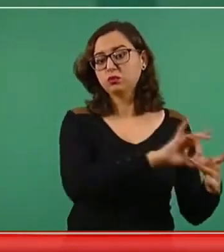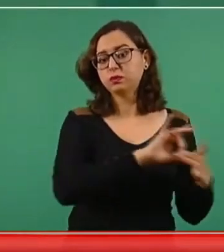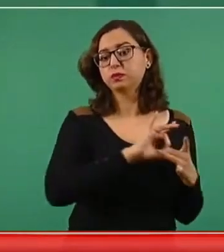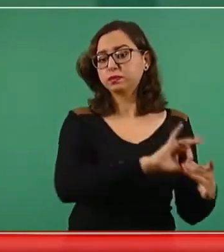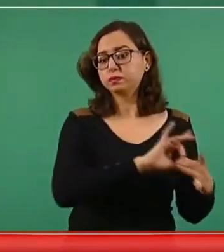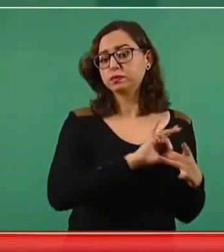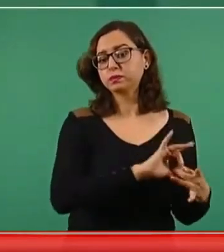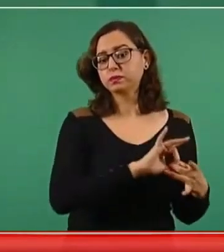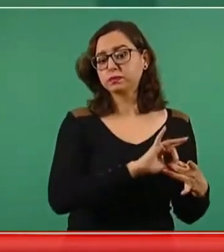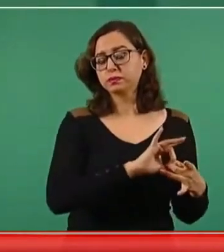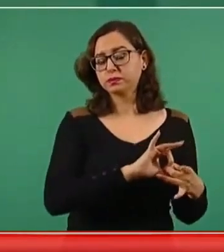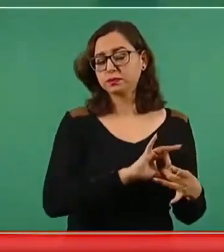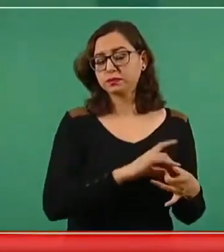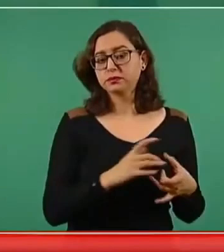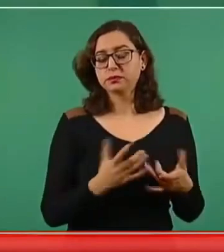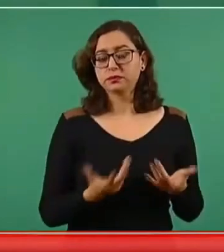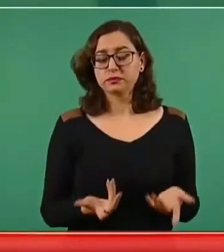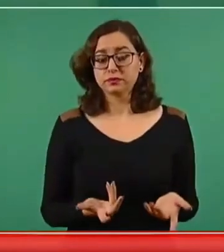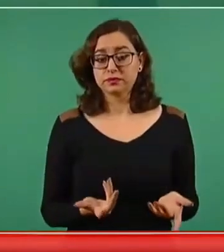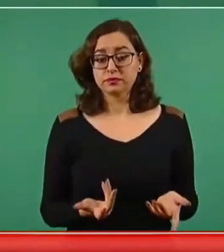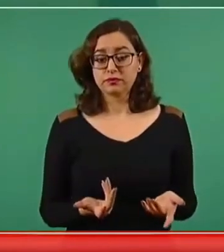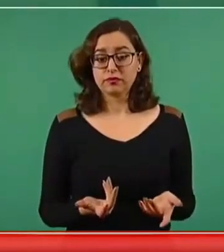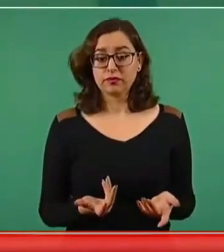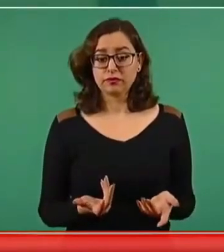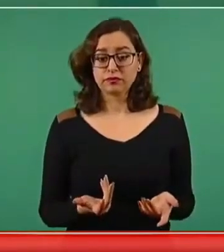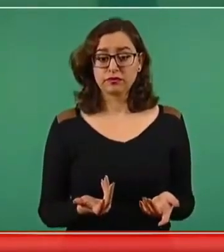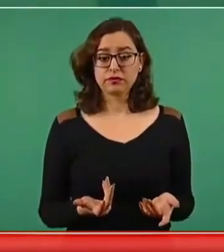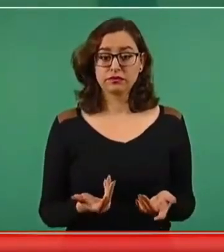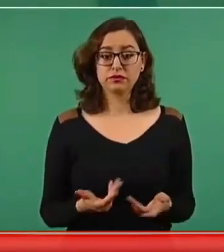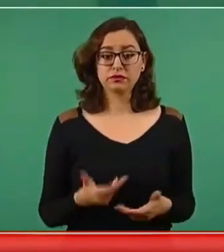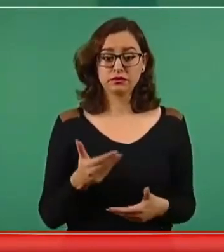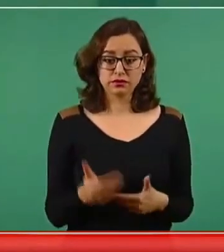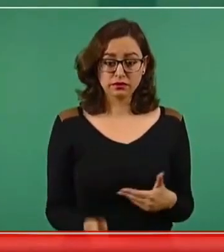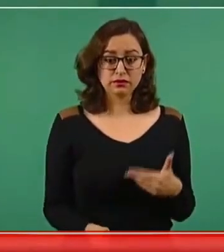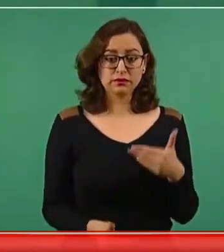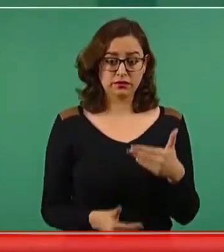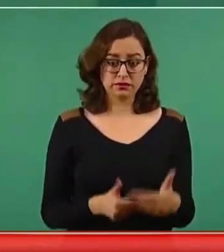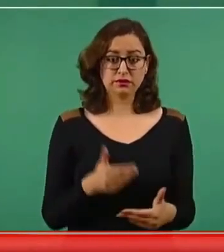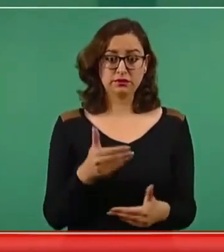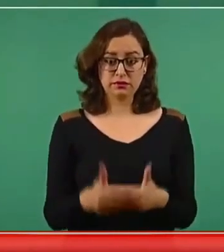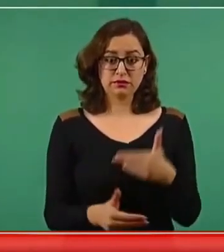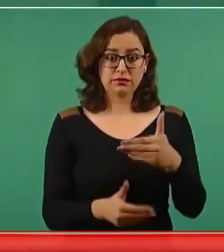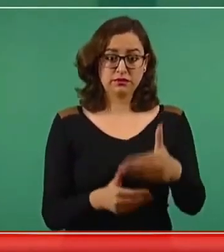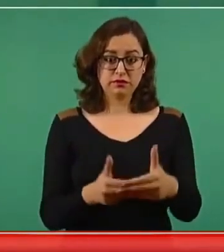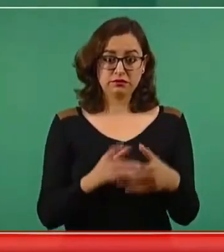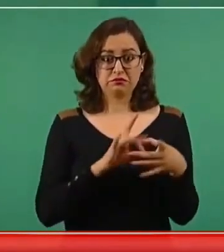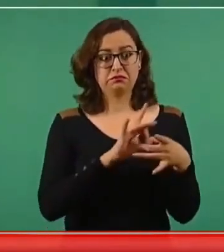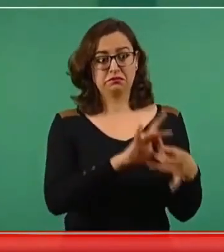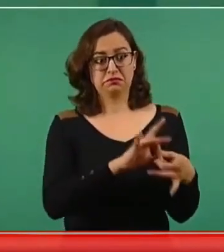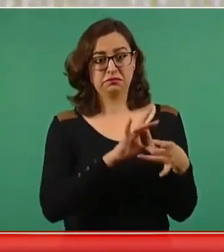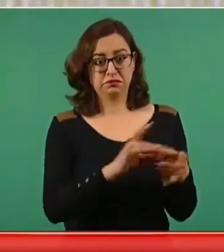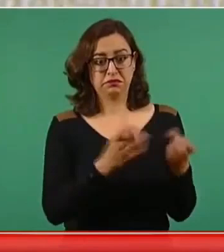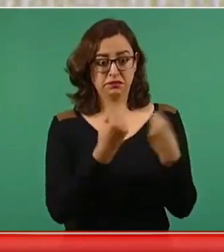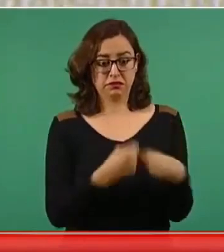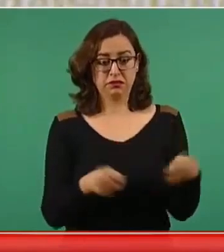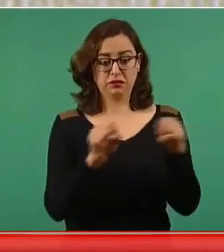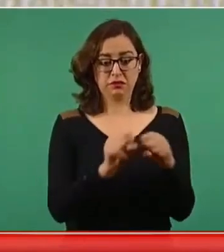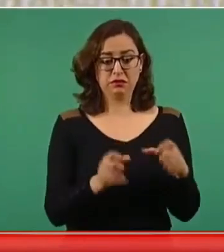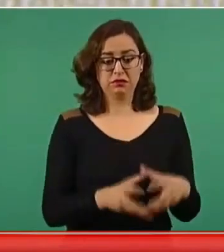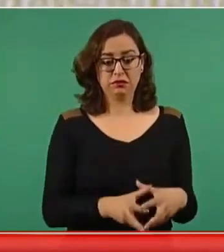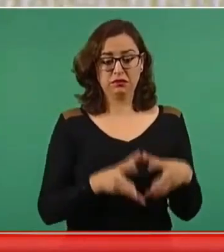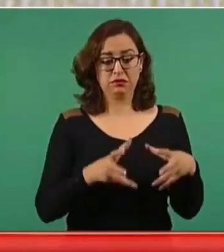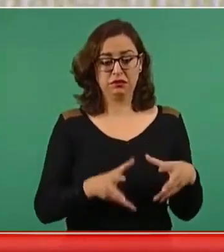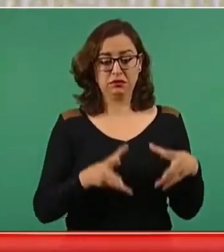Y cada vez es mayor el crecimiento de